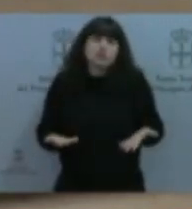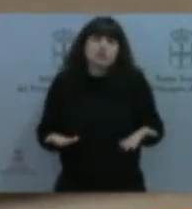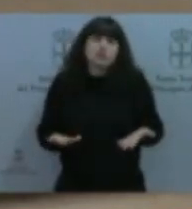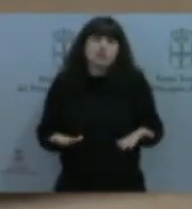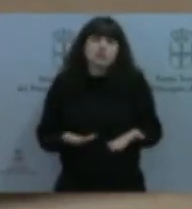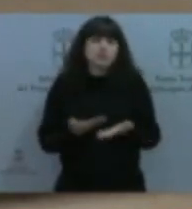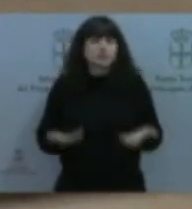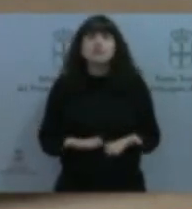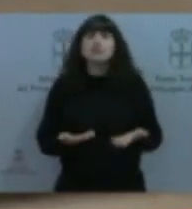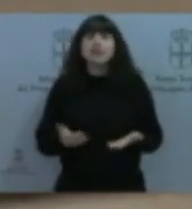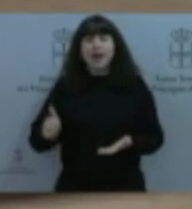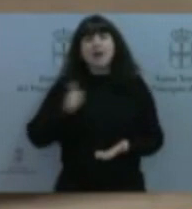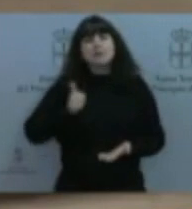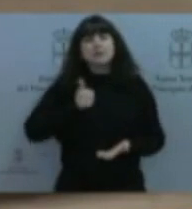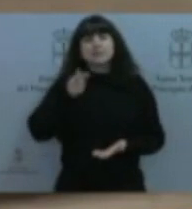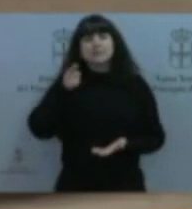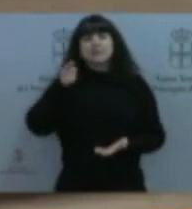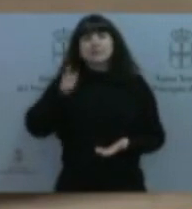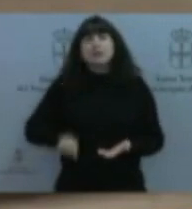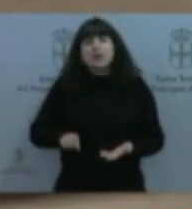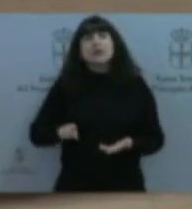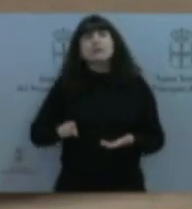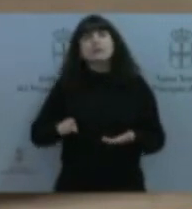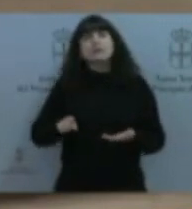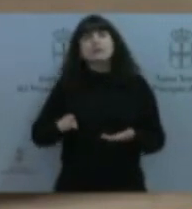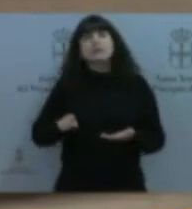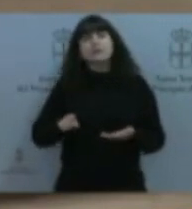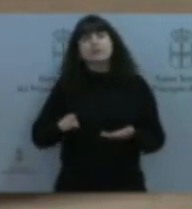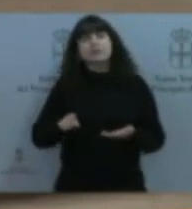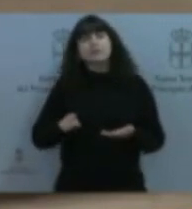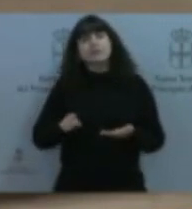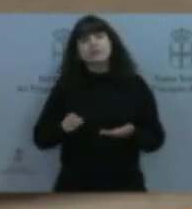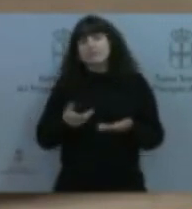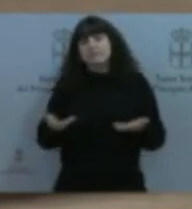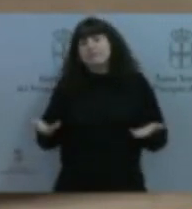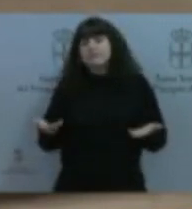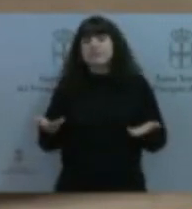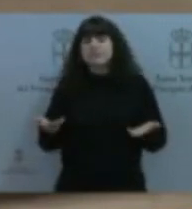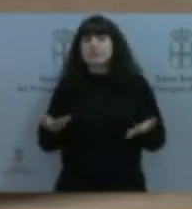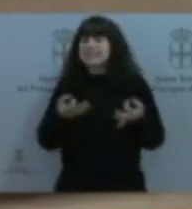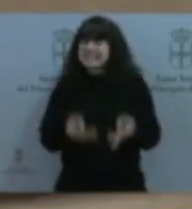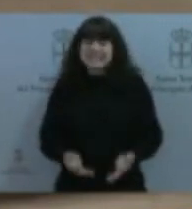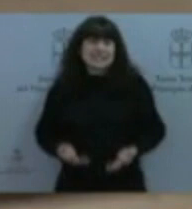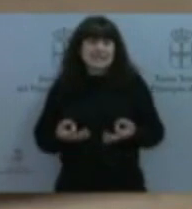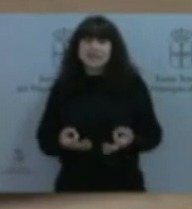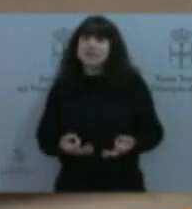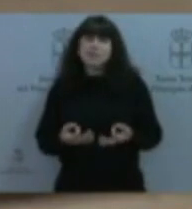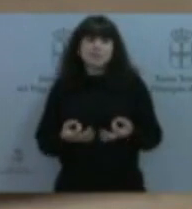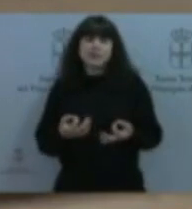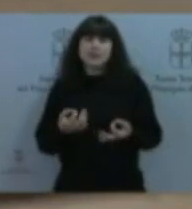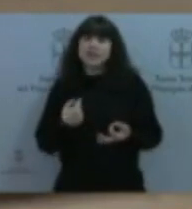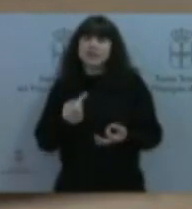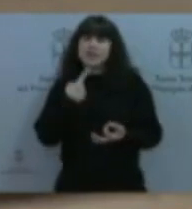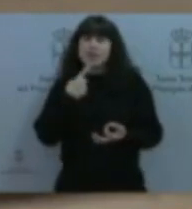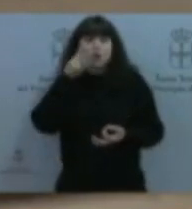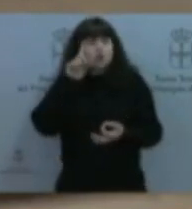poner en valor una cuestión, que es que siempre digo, no sé si en otras legislaturas se ha hablado tanto de